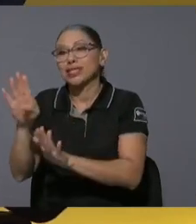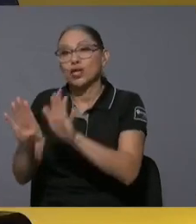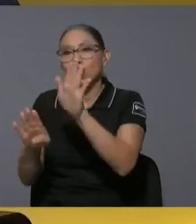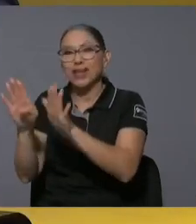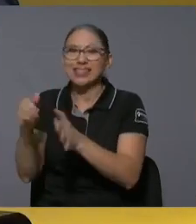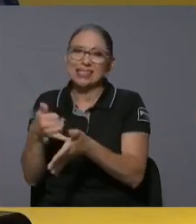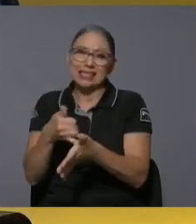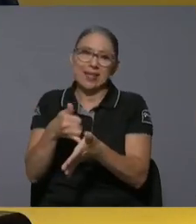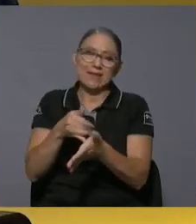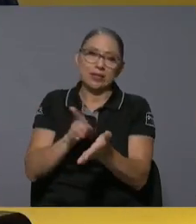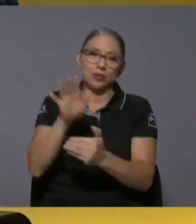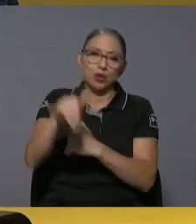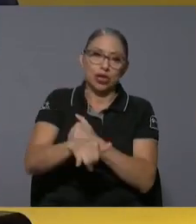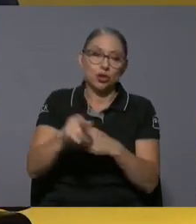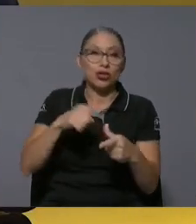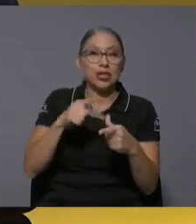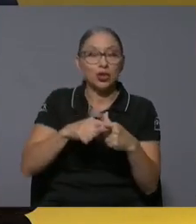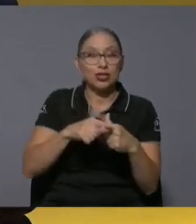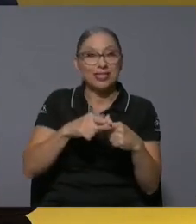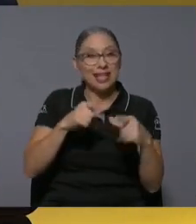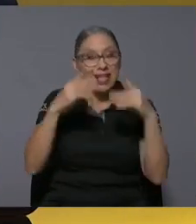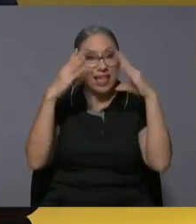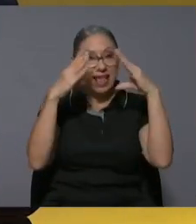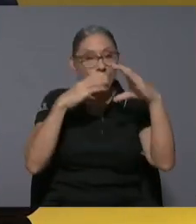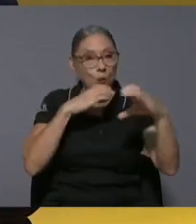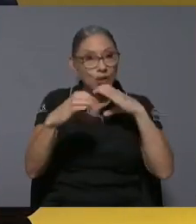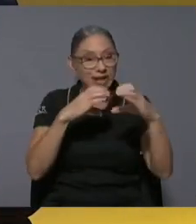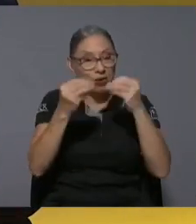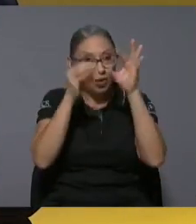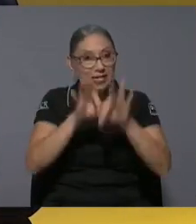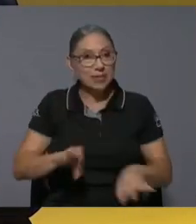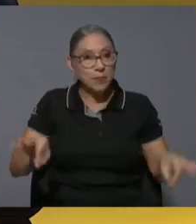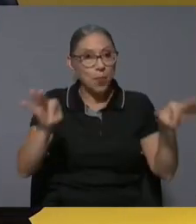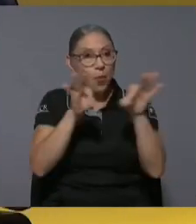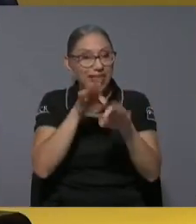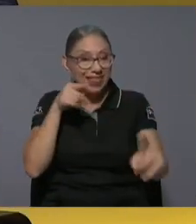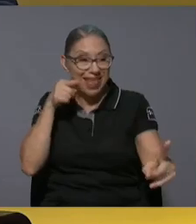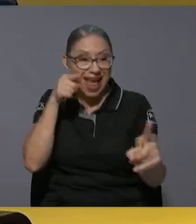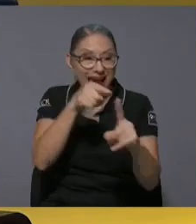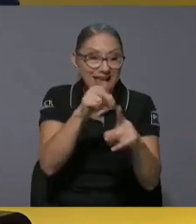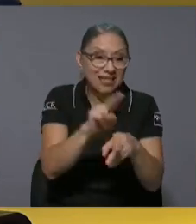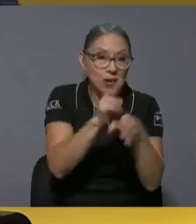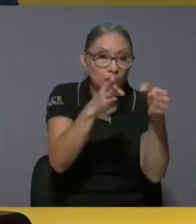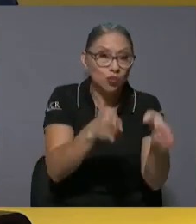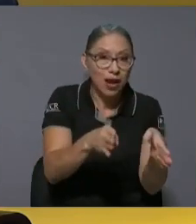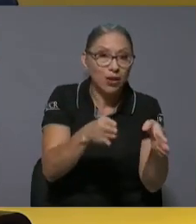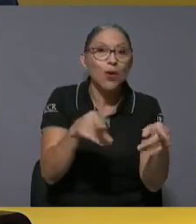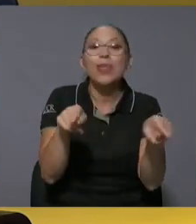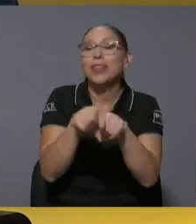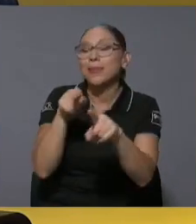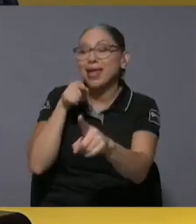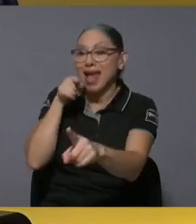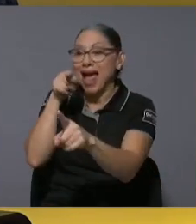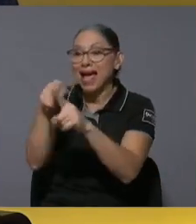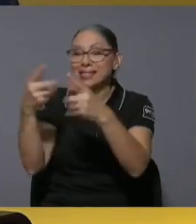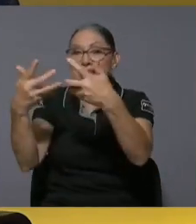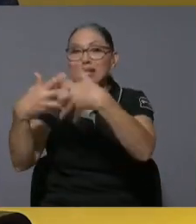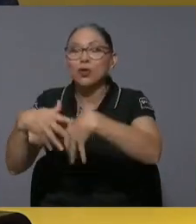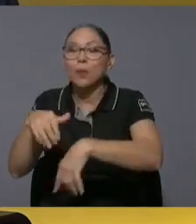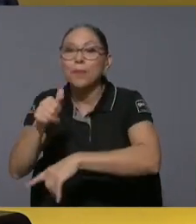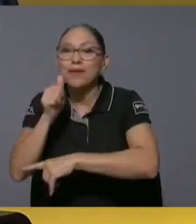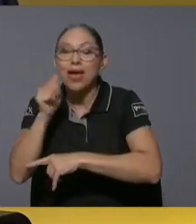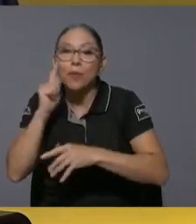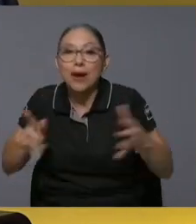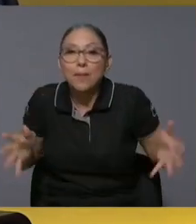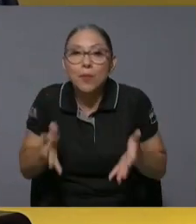comunicación es importante hacia el usuario pero también hacia el sector privado para promover esa competencia en las licitaciones en concesiones